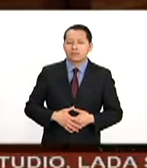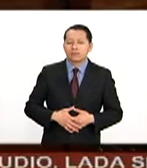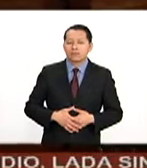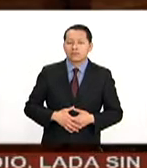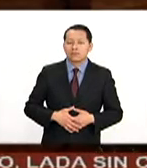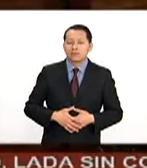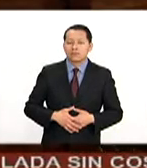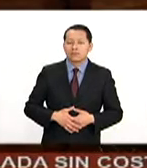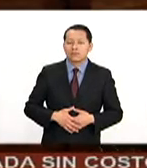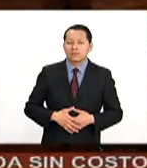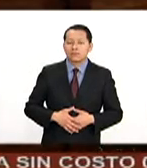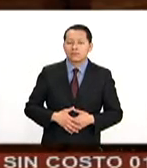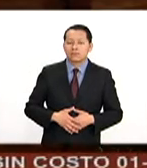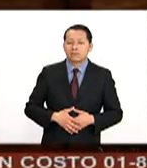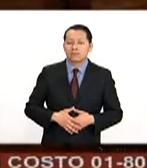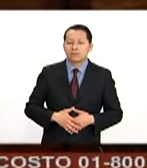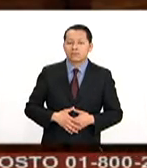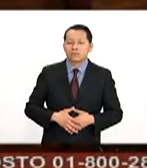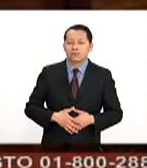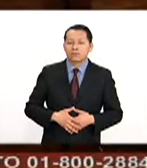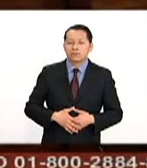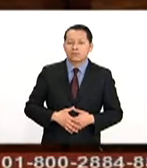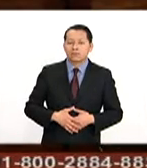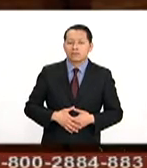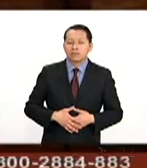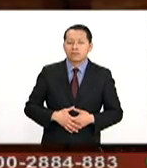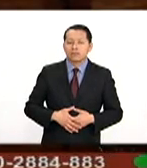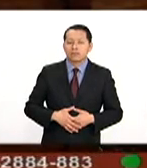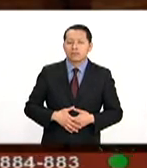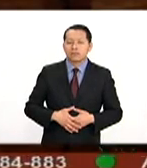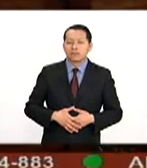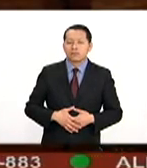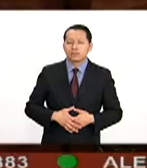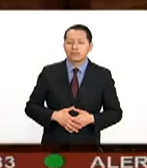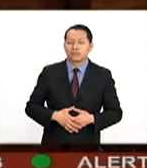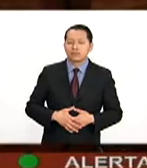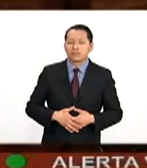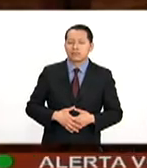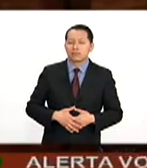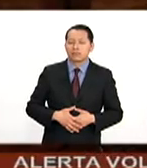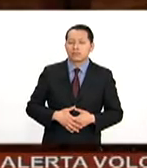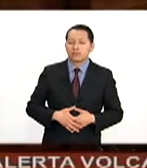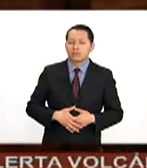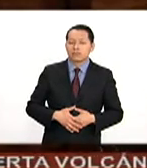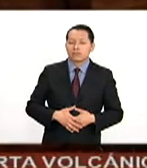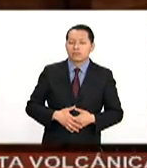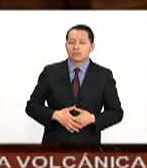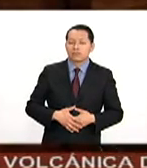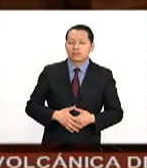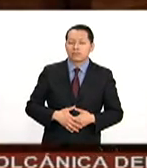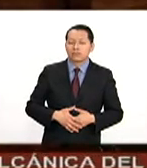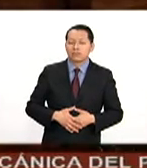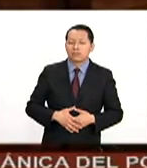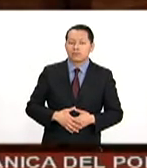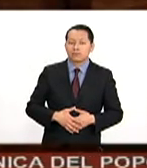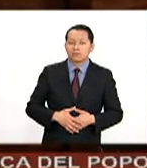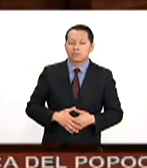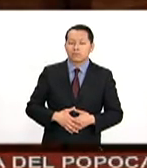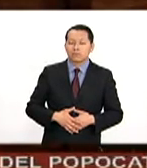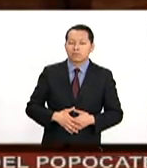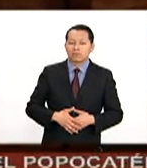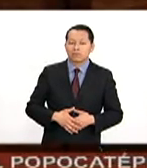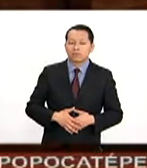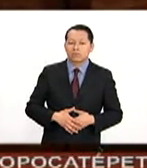motor de la economía hacer que es más fácil para las de hacer negocios en los Estados Unidos, y mucho,